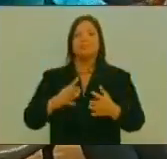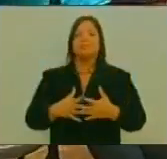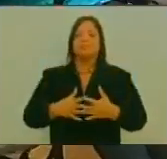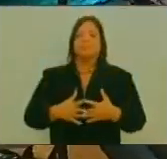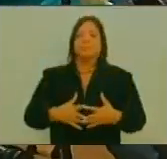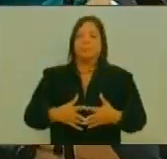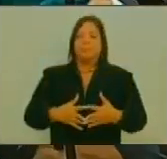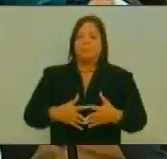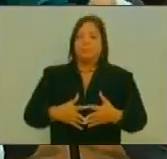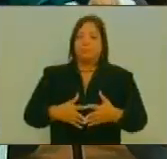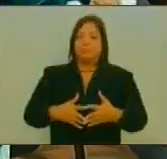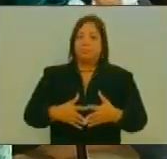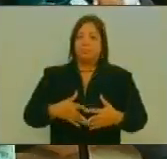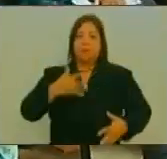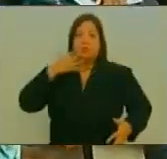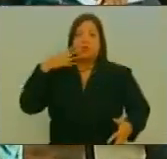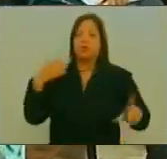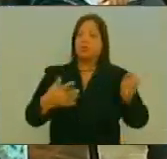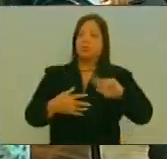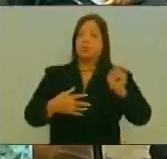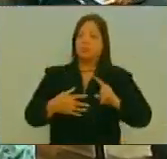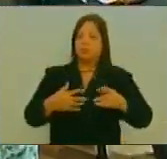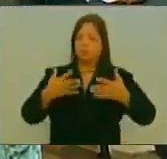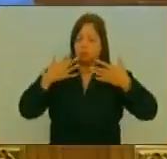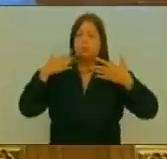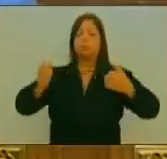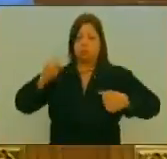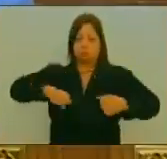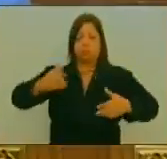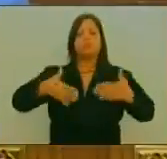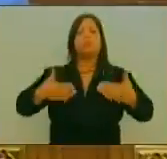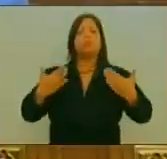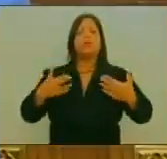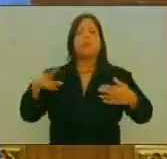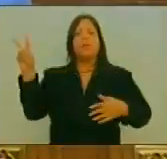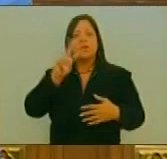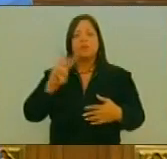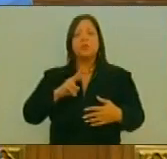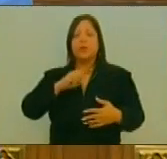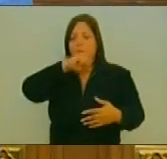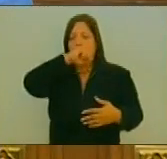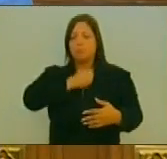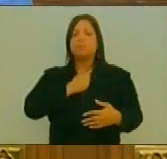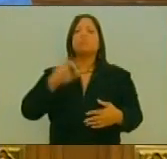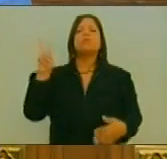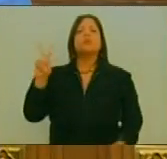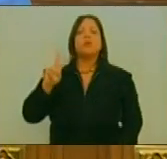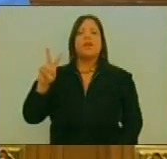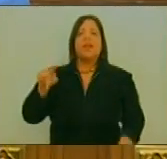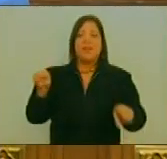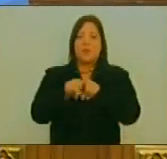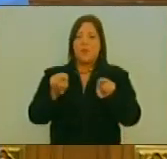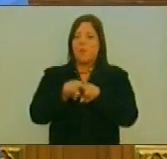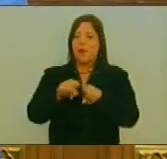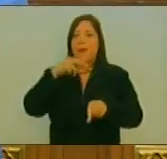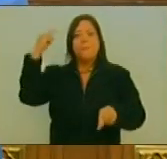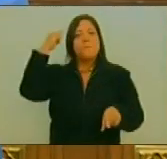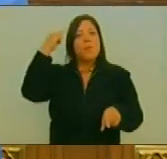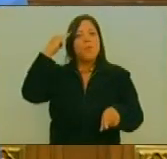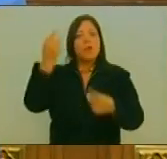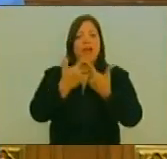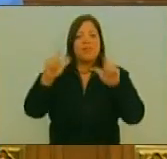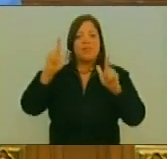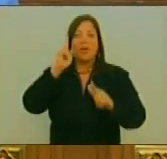Sin chauvinismo Da mucho orgullo Decirlo Es Venezuela Porque así como Reivindicamos La memoria De nuestro